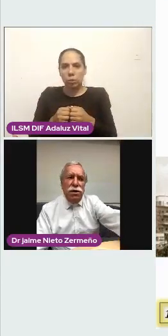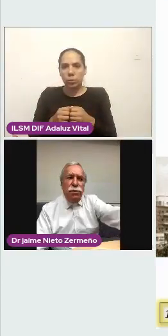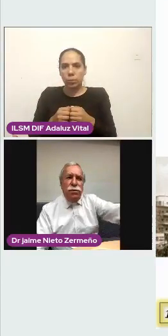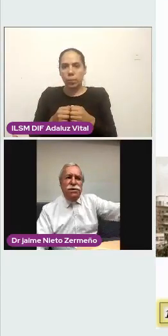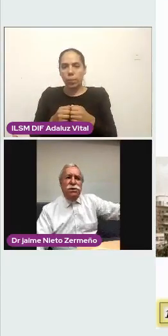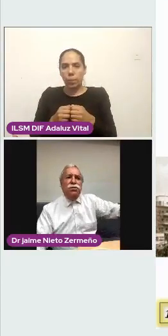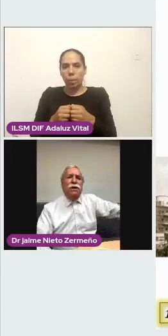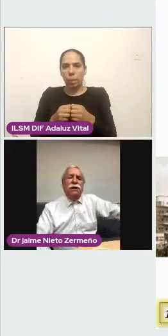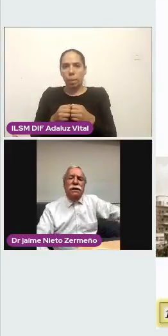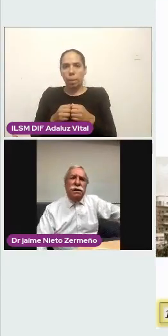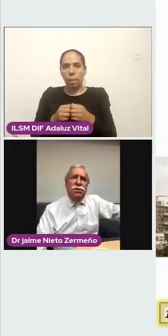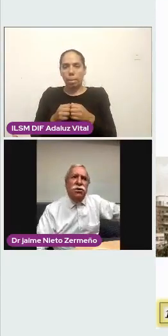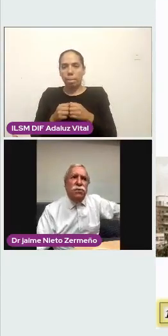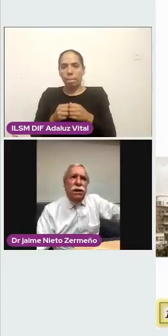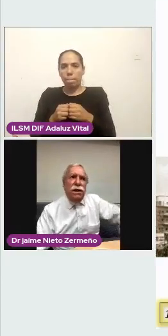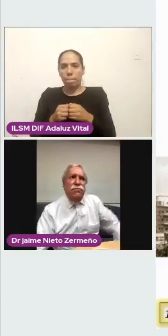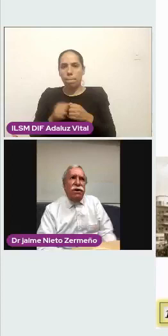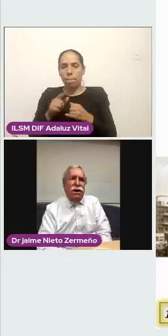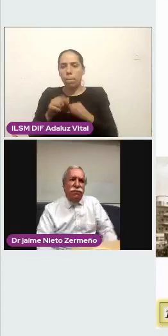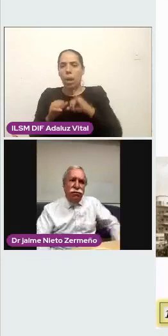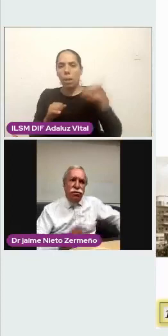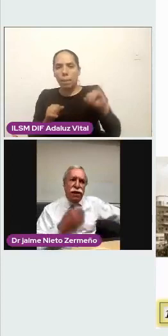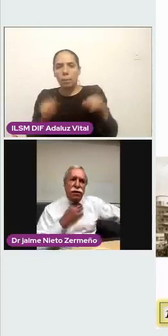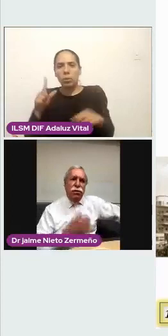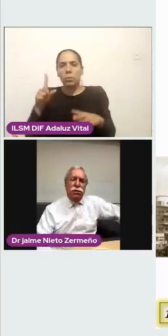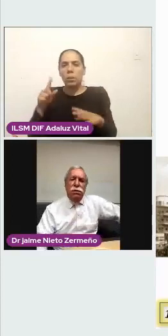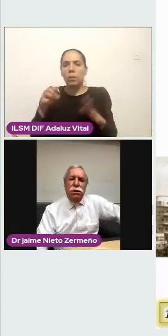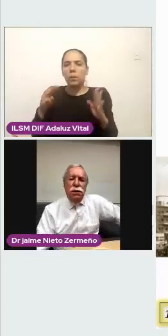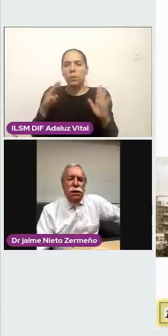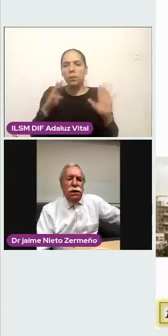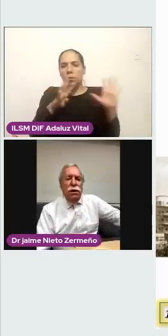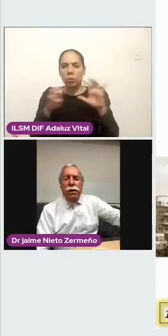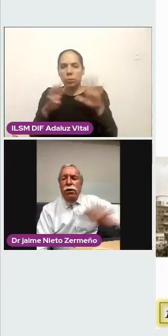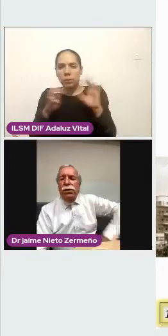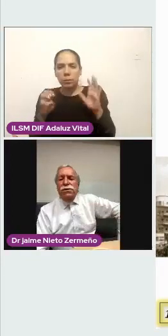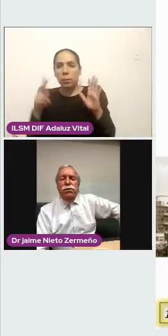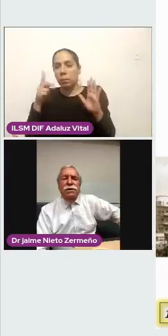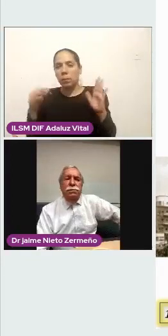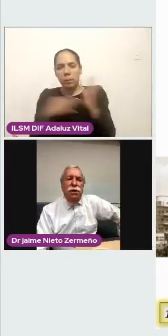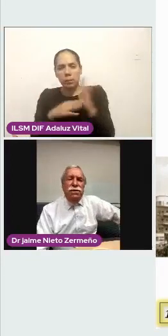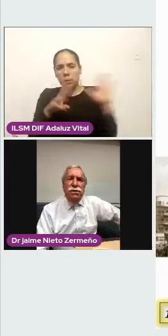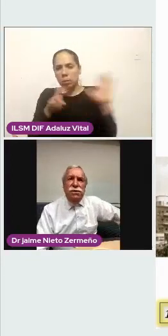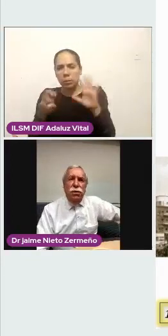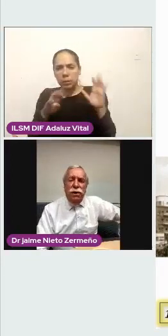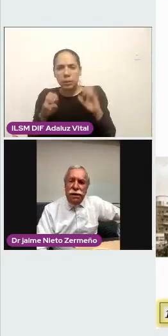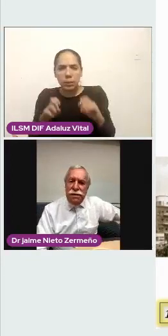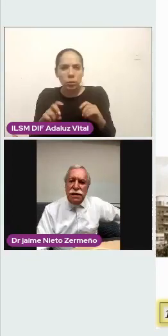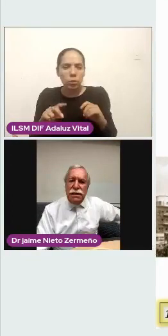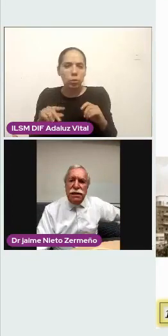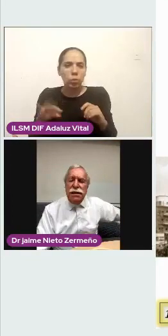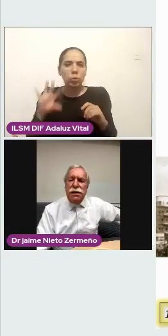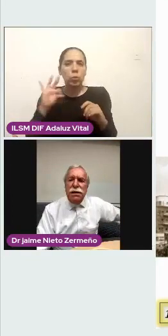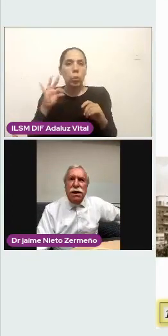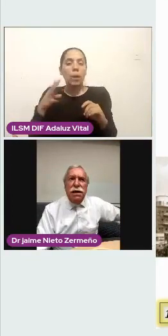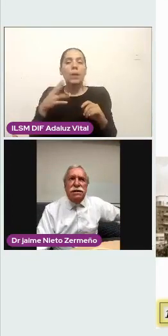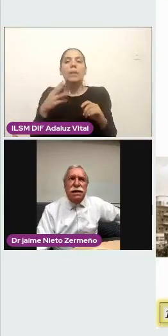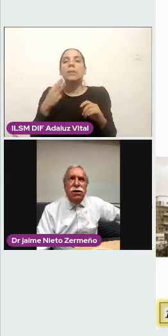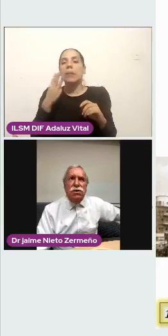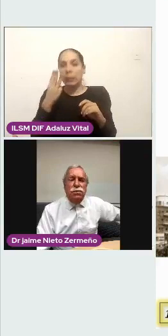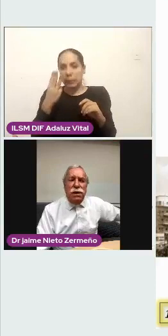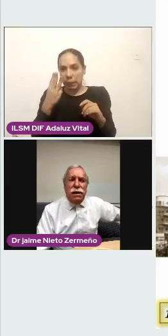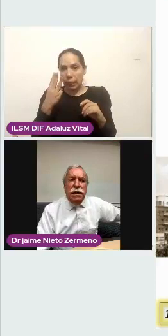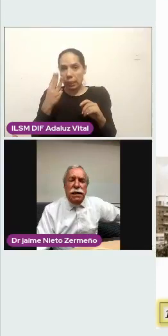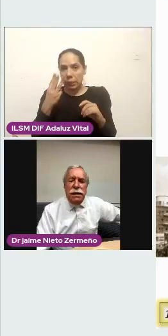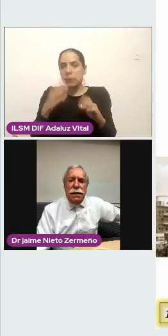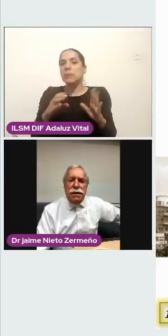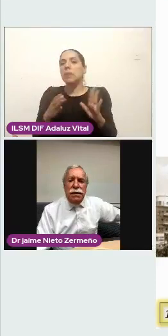del lado izquierdo, en 1943 el Hospital Infantil fue fundado. Y luego, después, en 1957, este